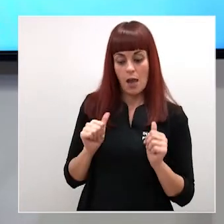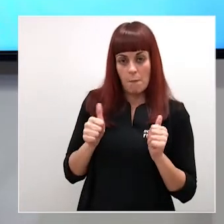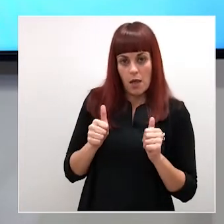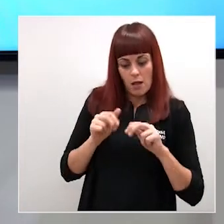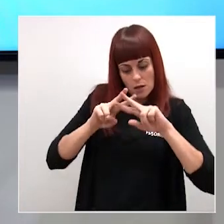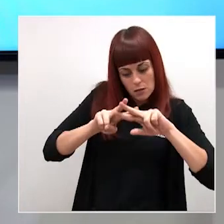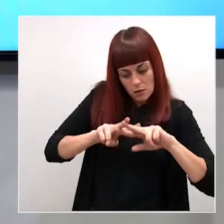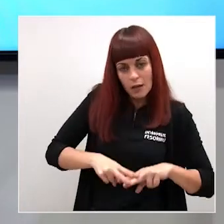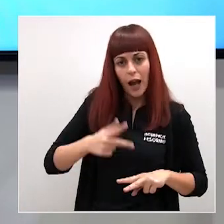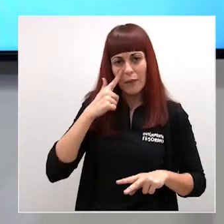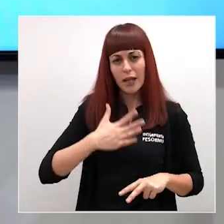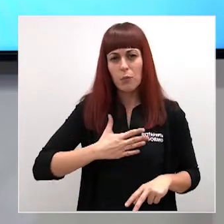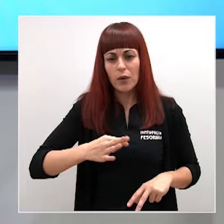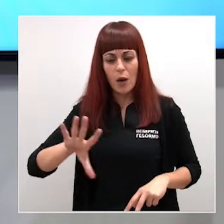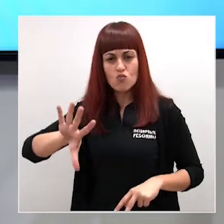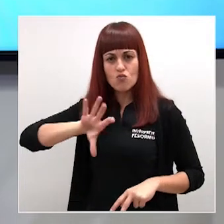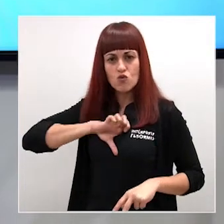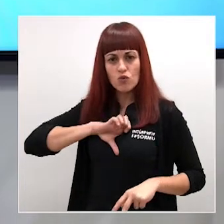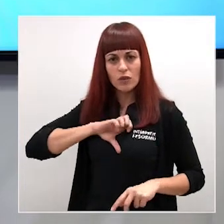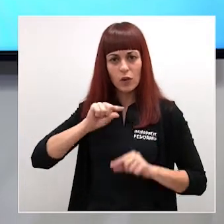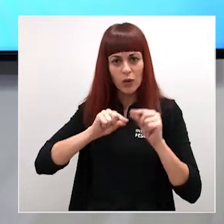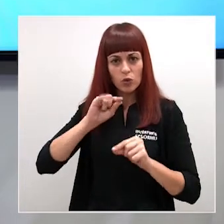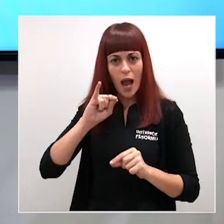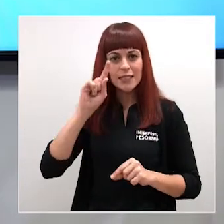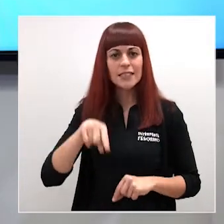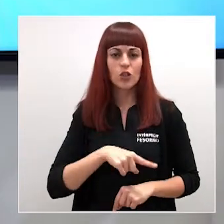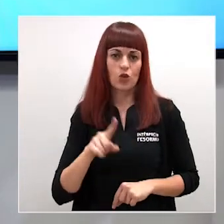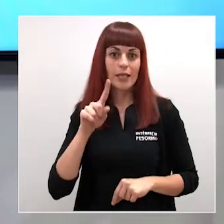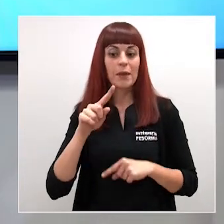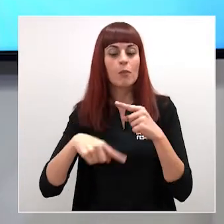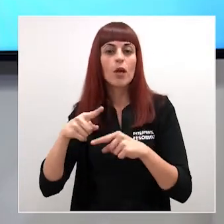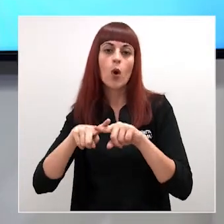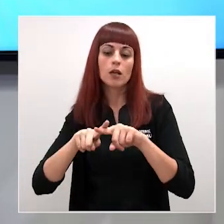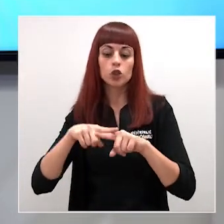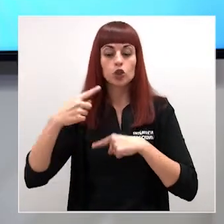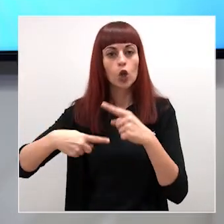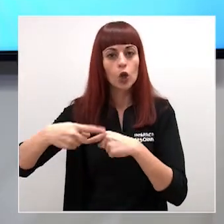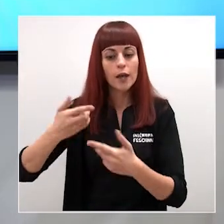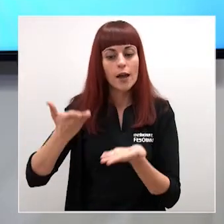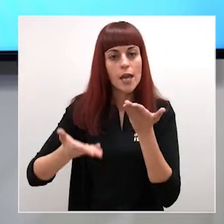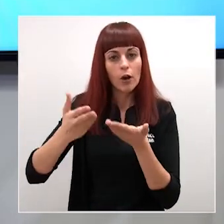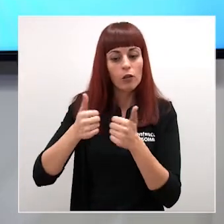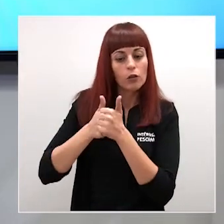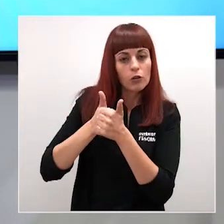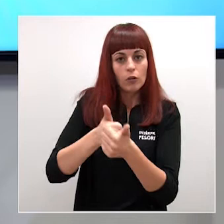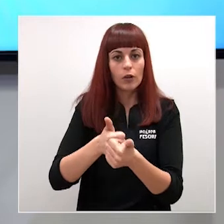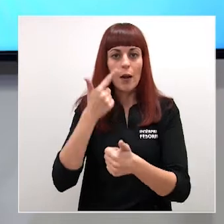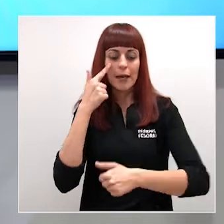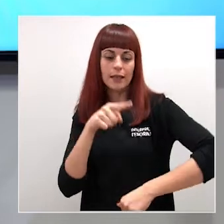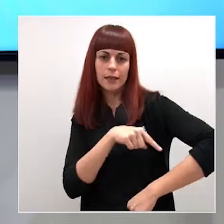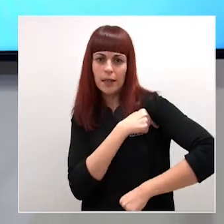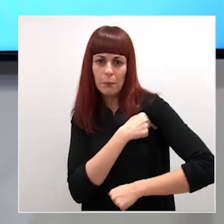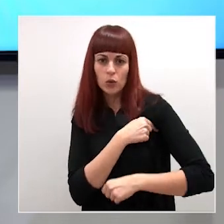autoevaluar su probabilidad de estar infectado, así como acceder a una autoevaluación continua diaria a través de monitorización de la temperatura